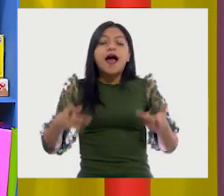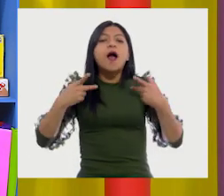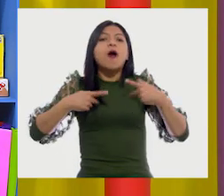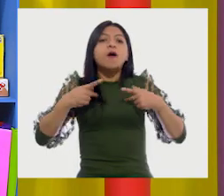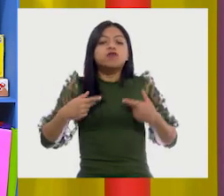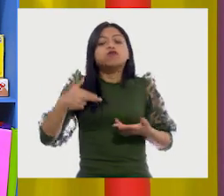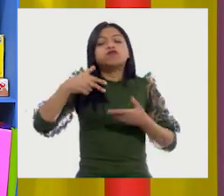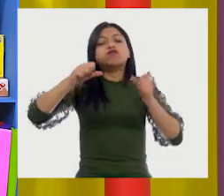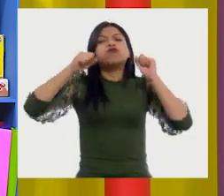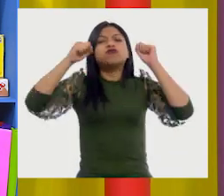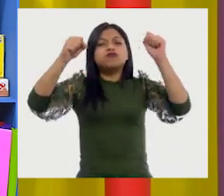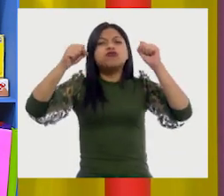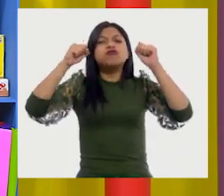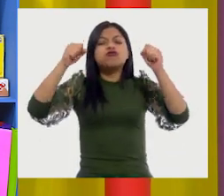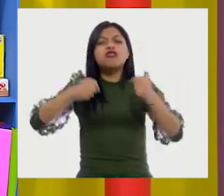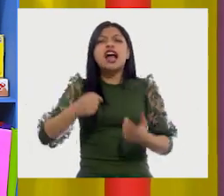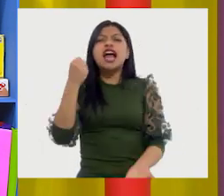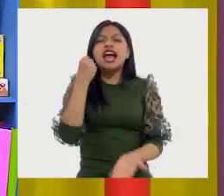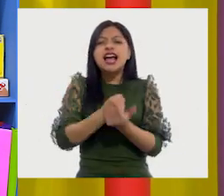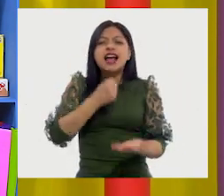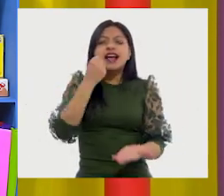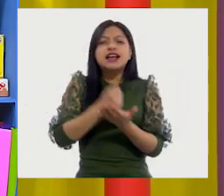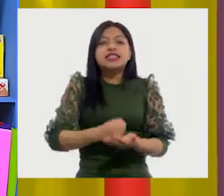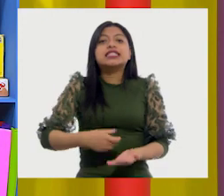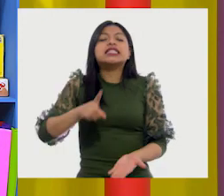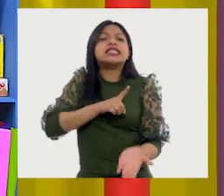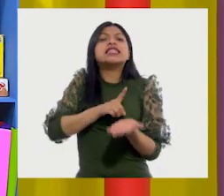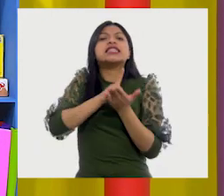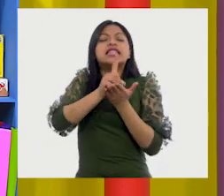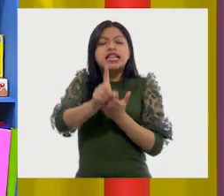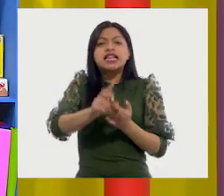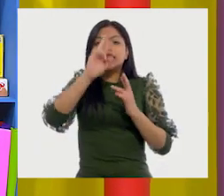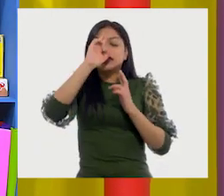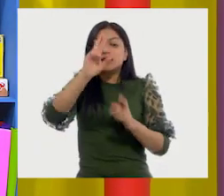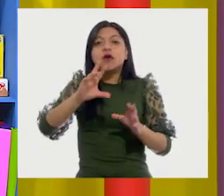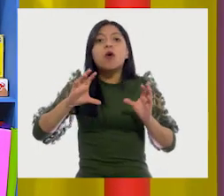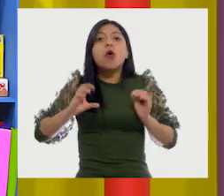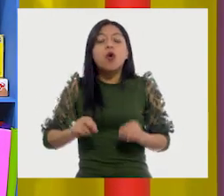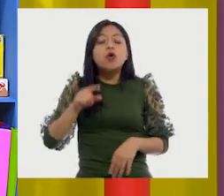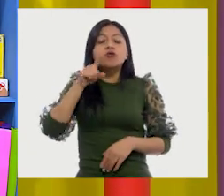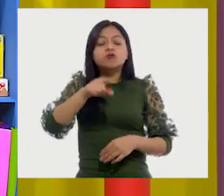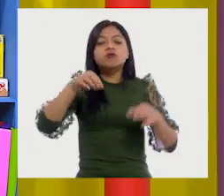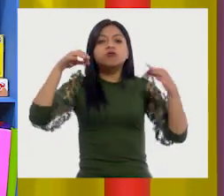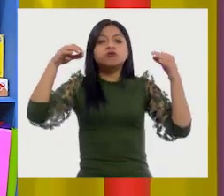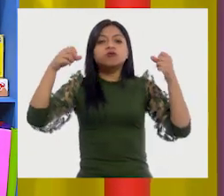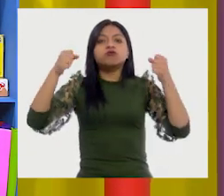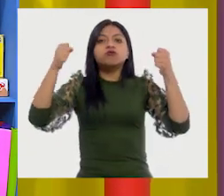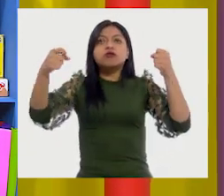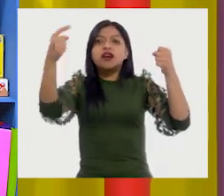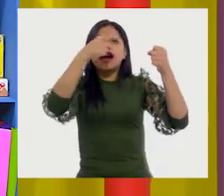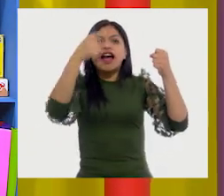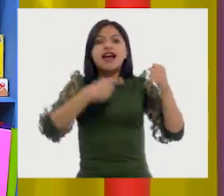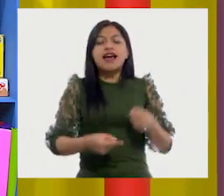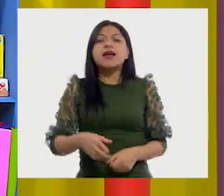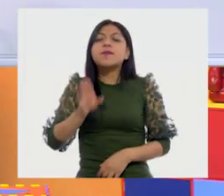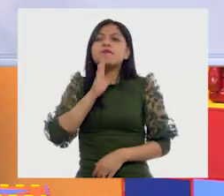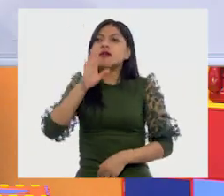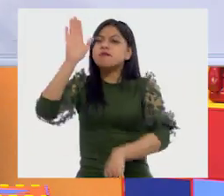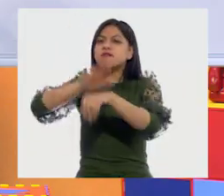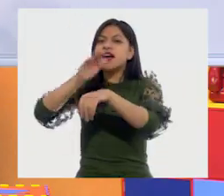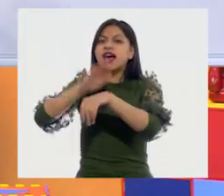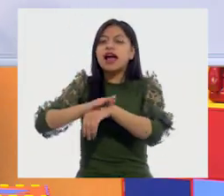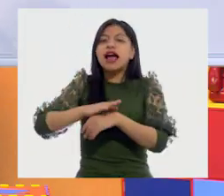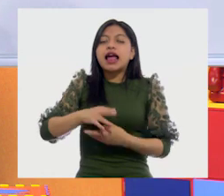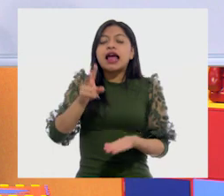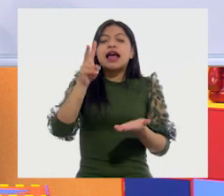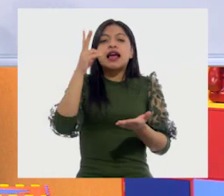a exigir derechos o cuando yo hago un cartel para que mi mamá me deje de dar brócoli de comer o sopa. Muy bien,